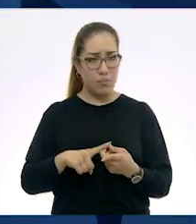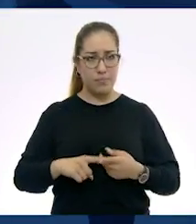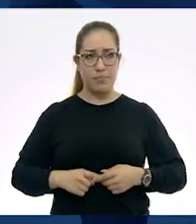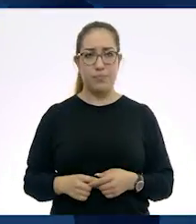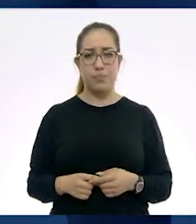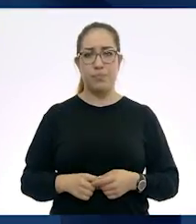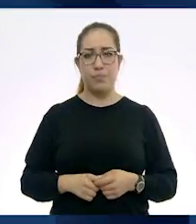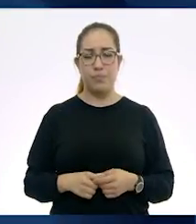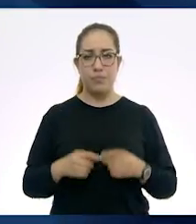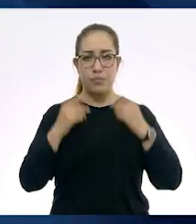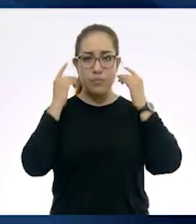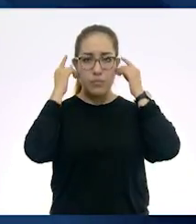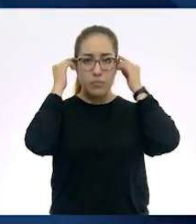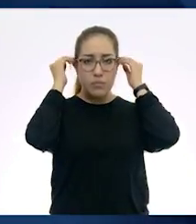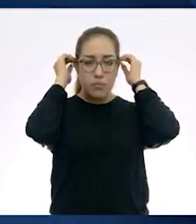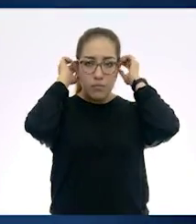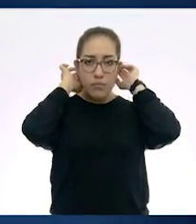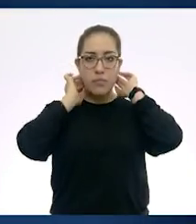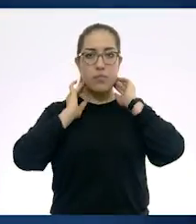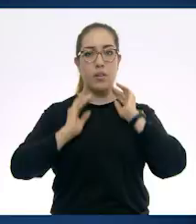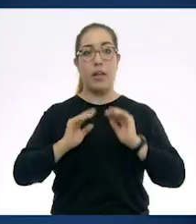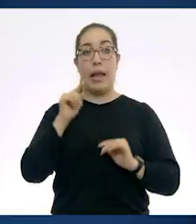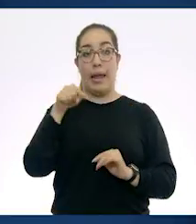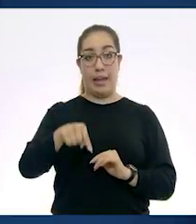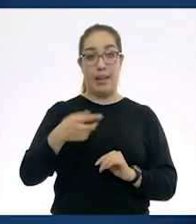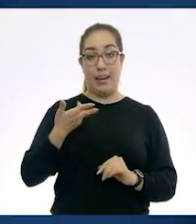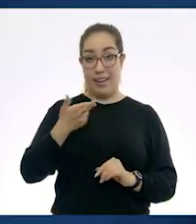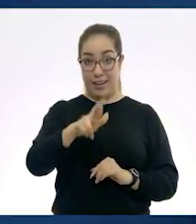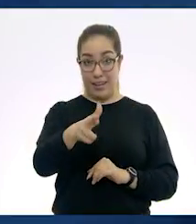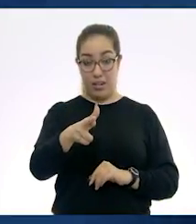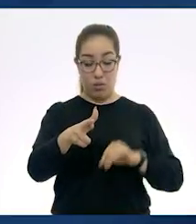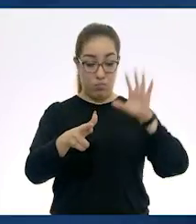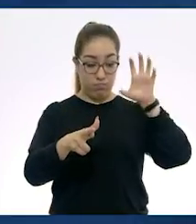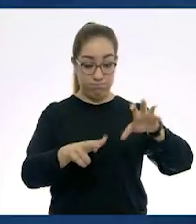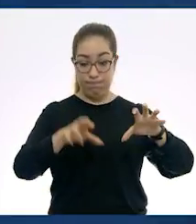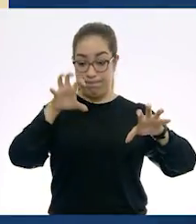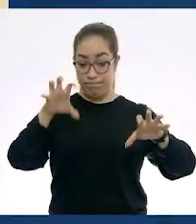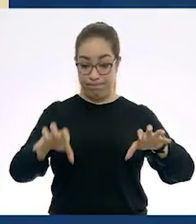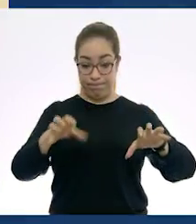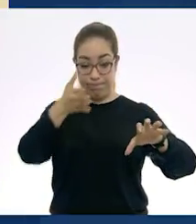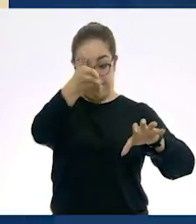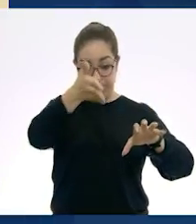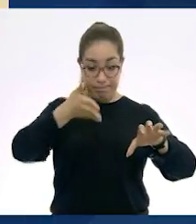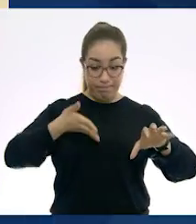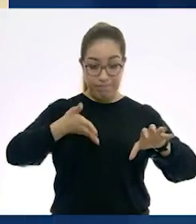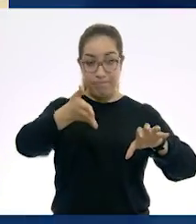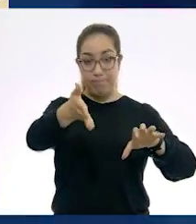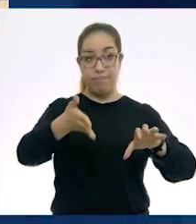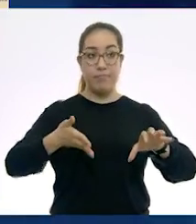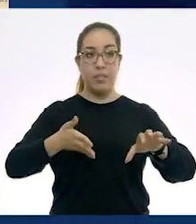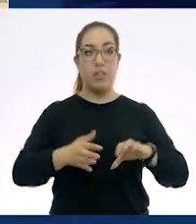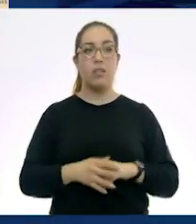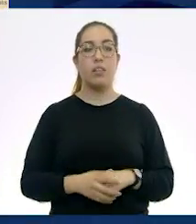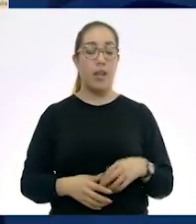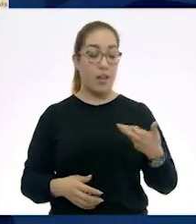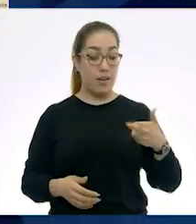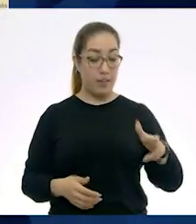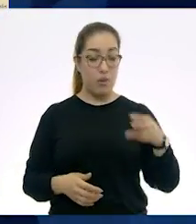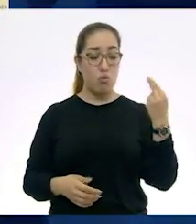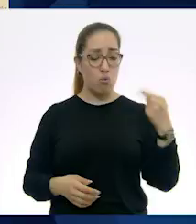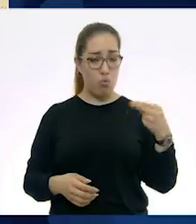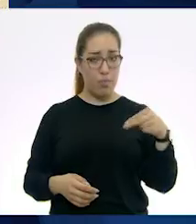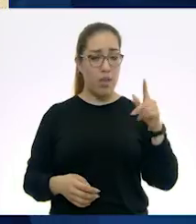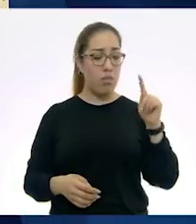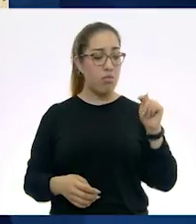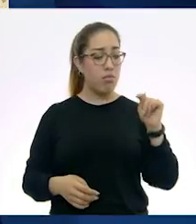orilla de dos, o más bien entre Mesopotamia, entre el río Tigris